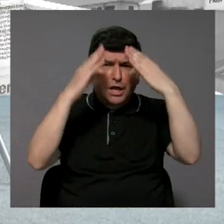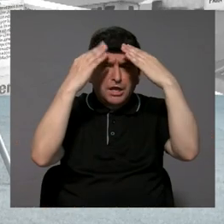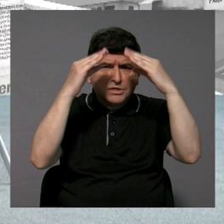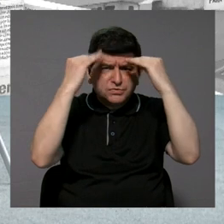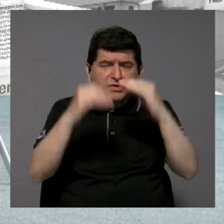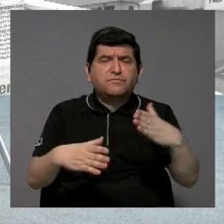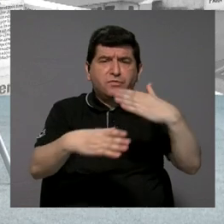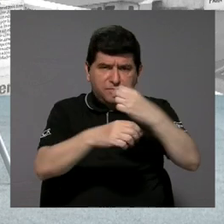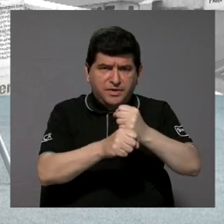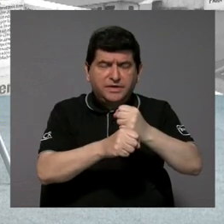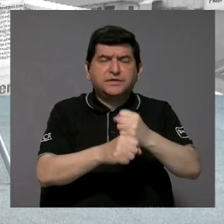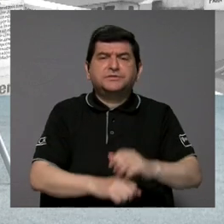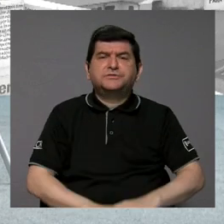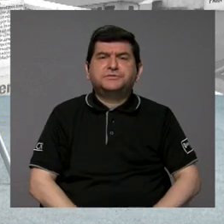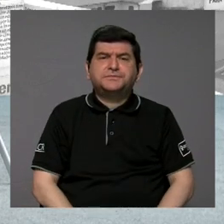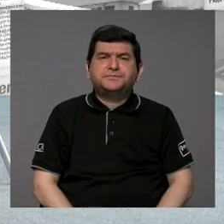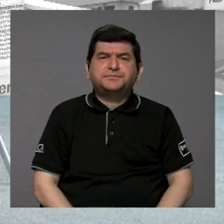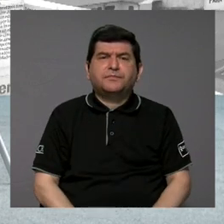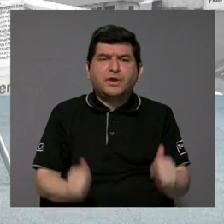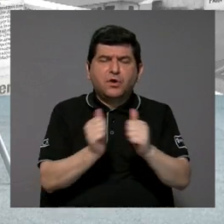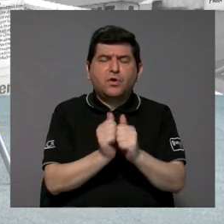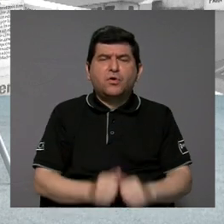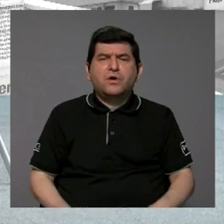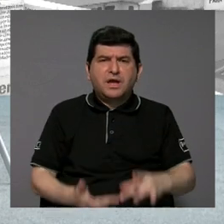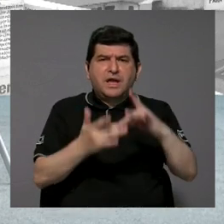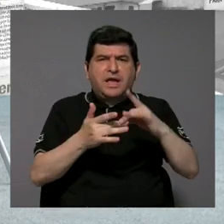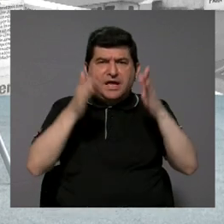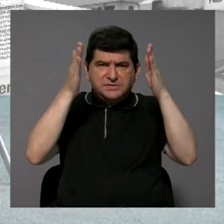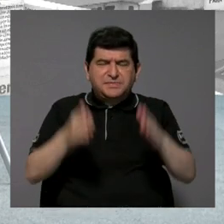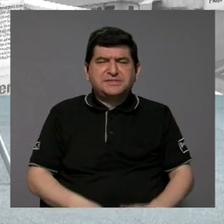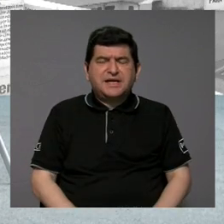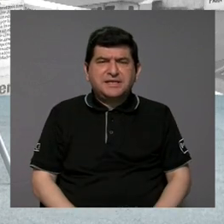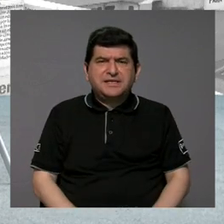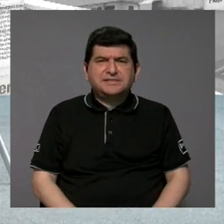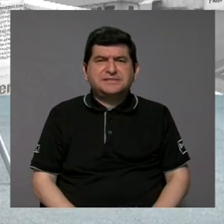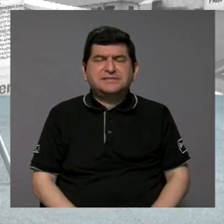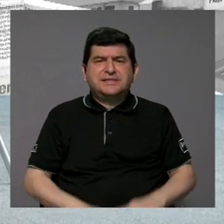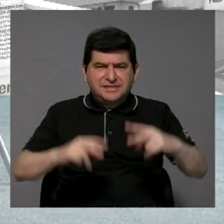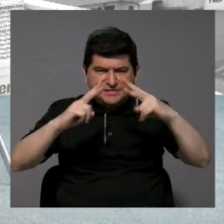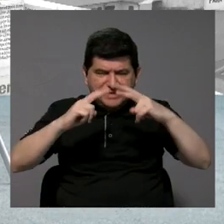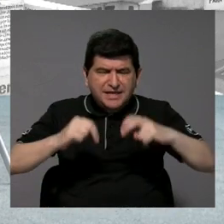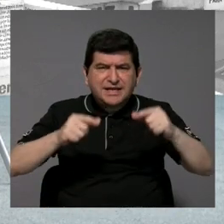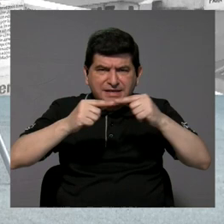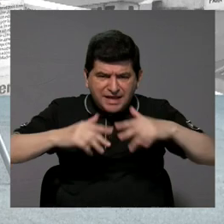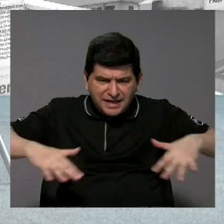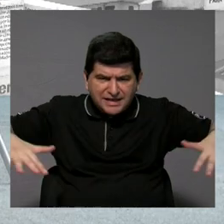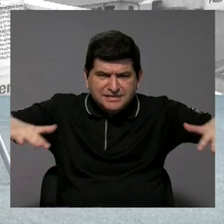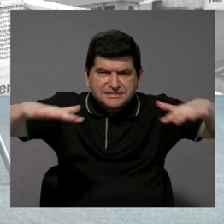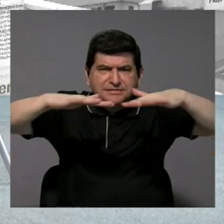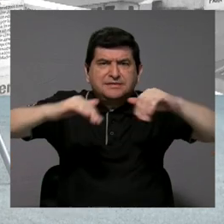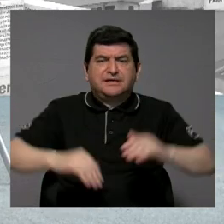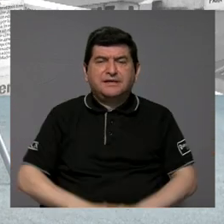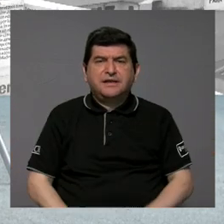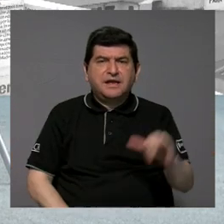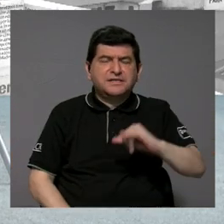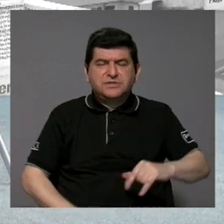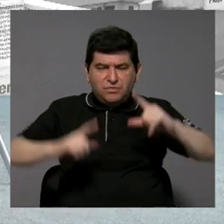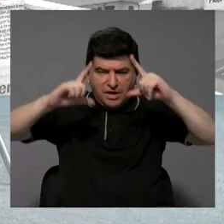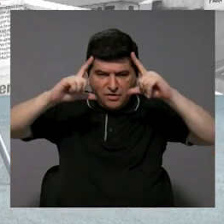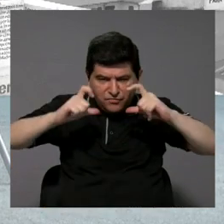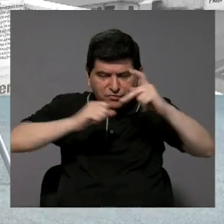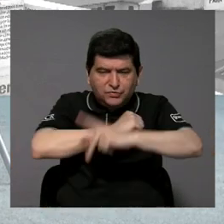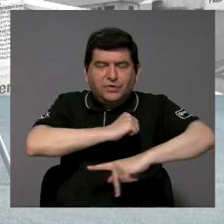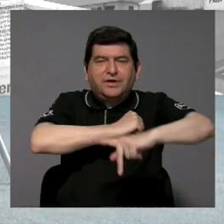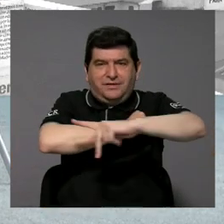hicieron con geógrafos especializados en lectura, simplemente como tomar una fotografía del país